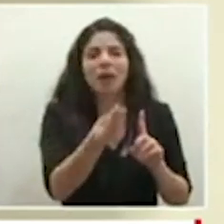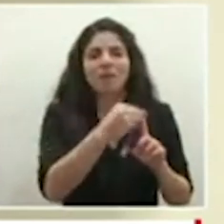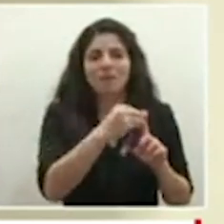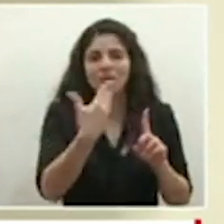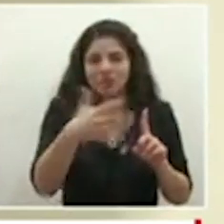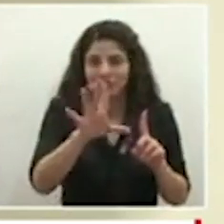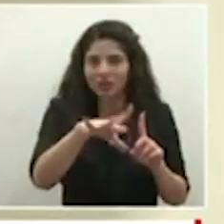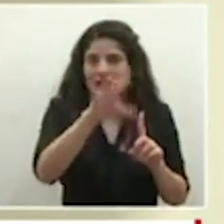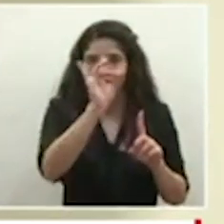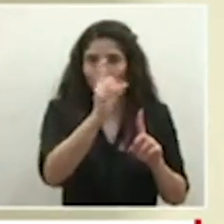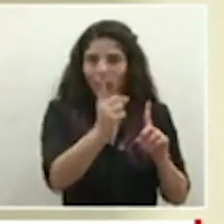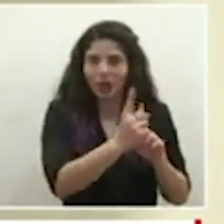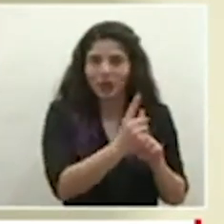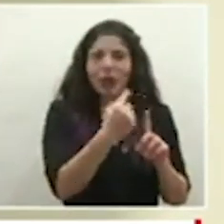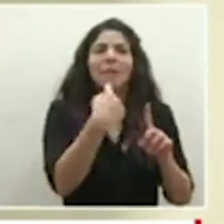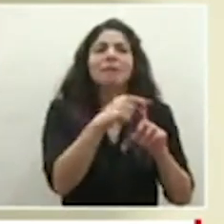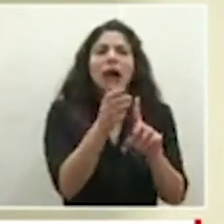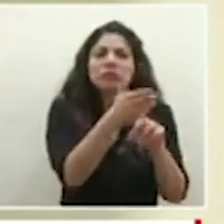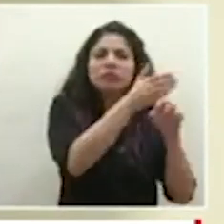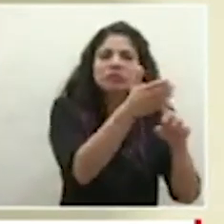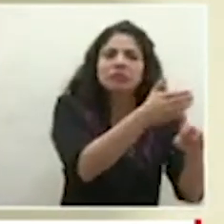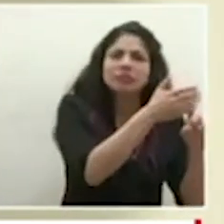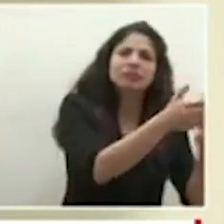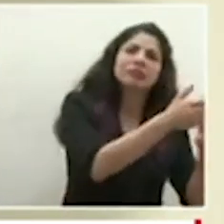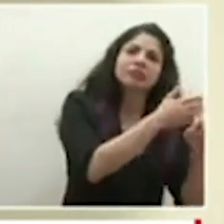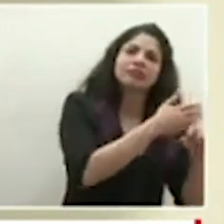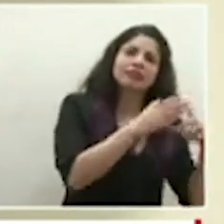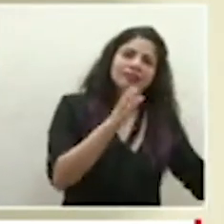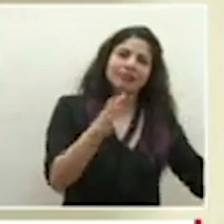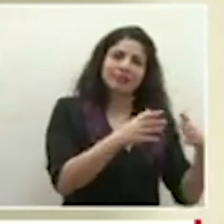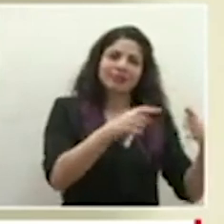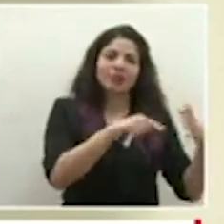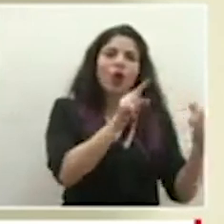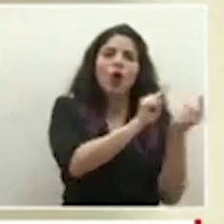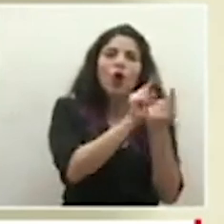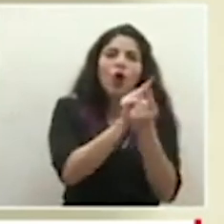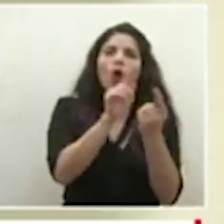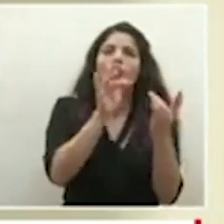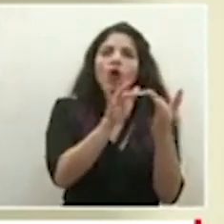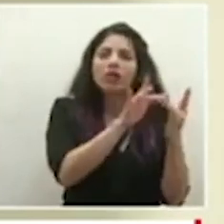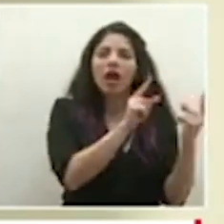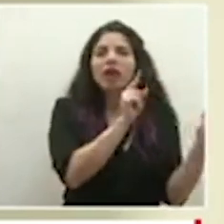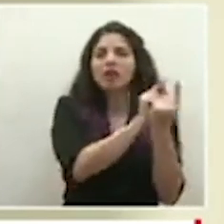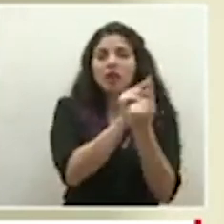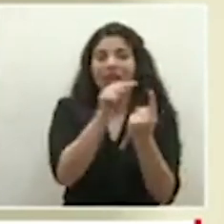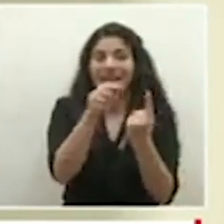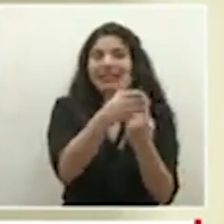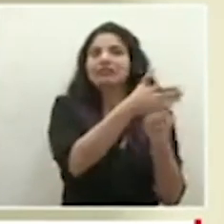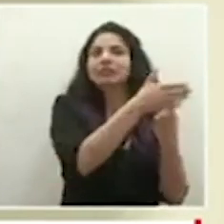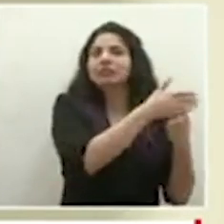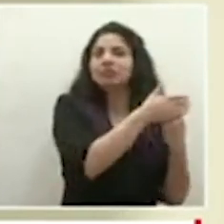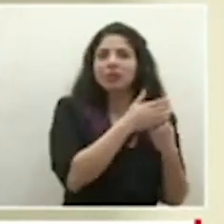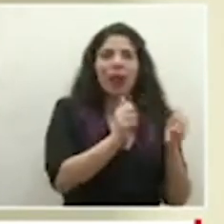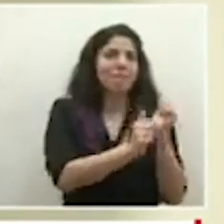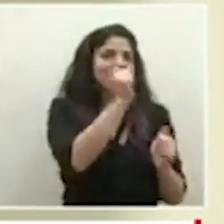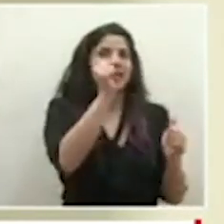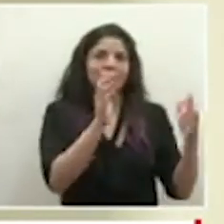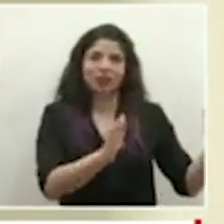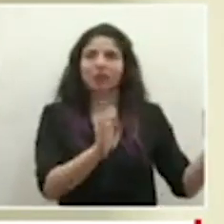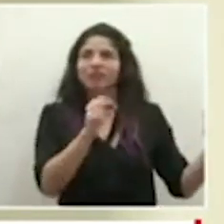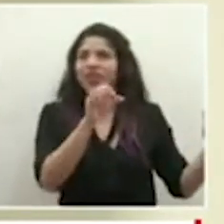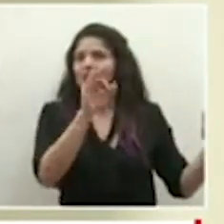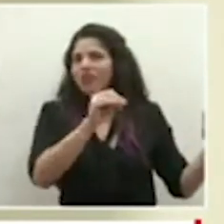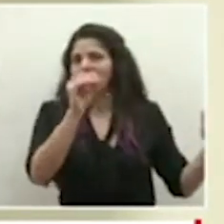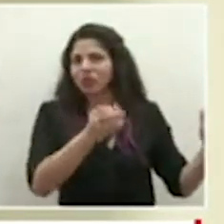con todas las contenciones que se tienen que generar a través de esos nexos y de los contactos cercanos igual si